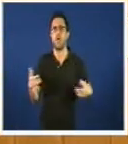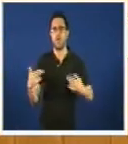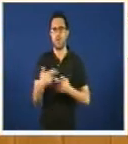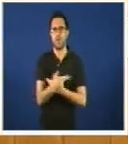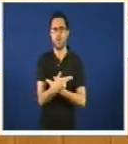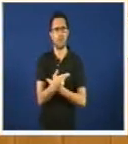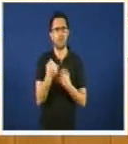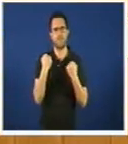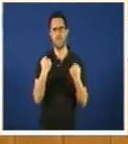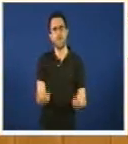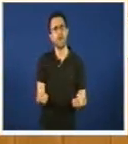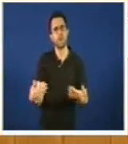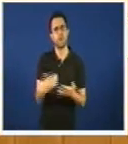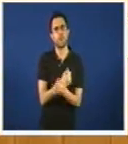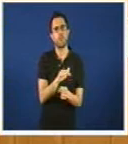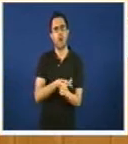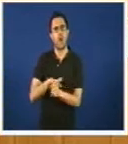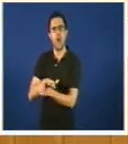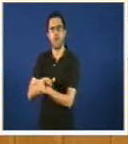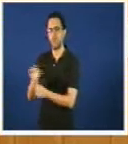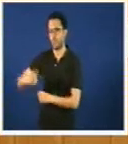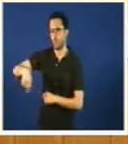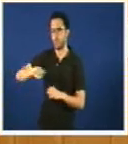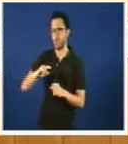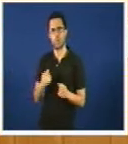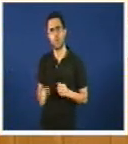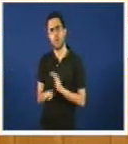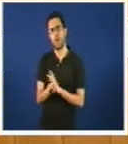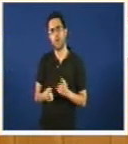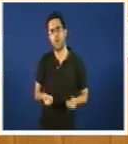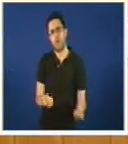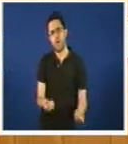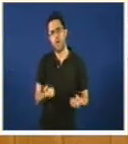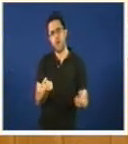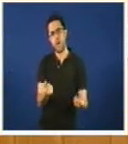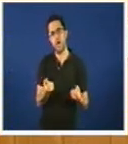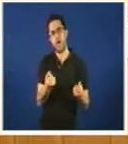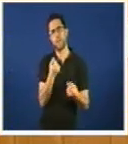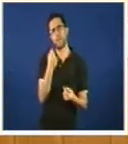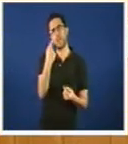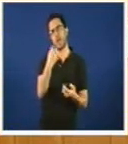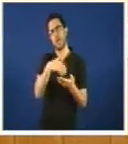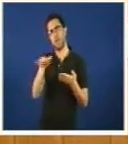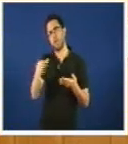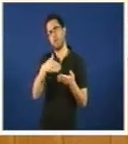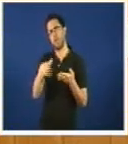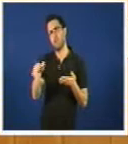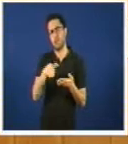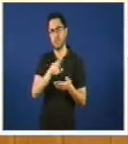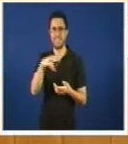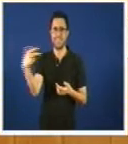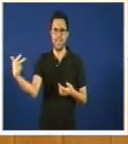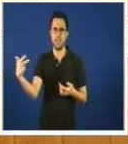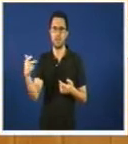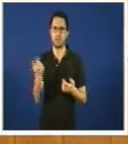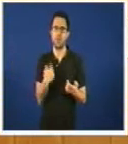fontes en todos os terreos vostedes sigan dilapidando miles de millóns de euros nunha infraestructura que non xera riqueza de momento